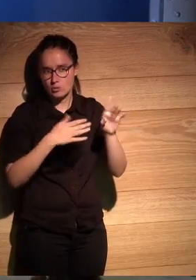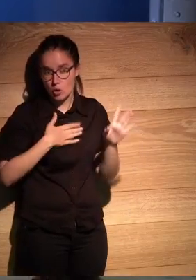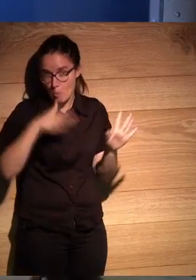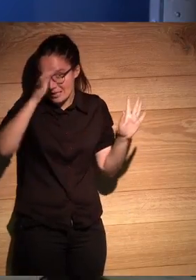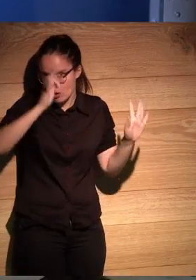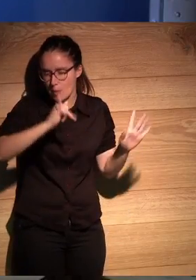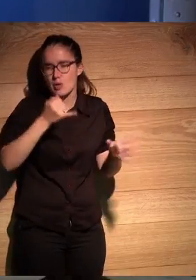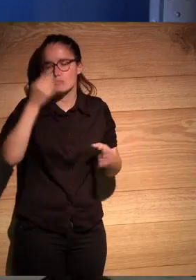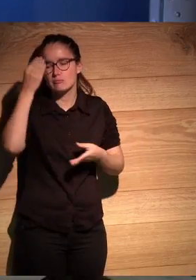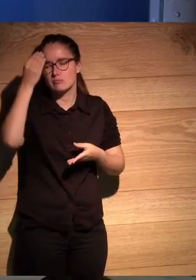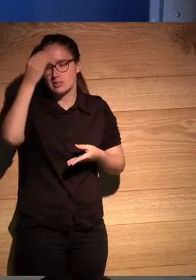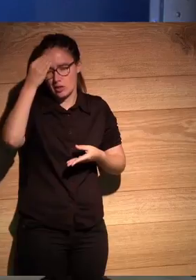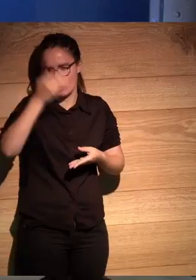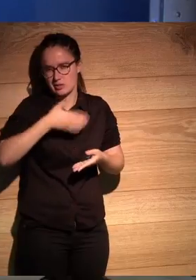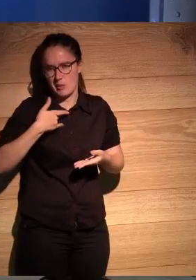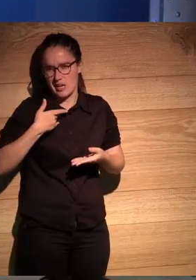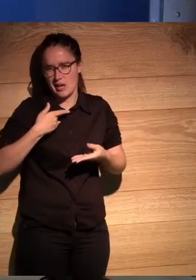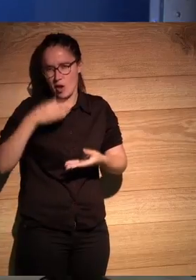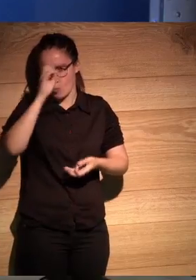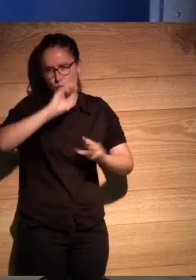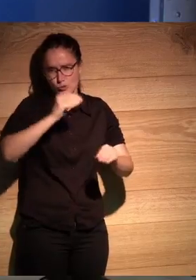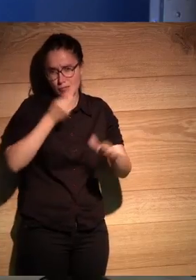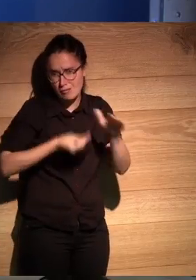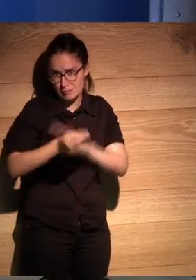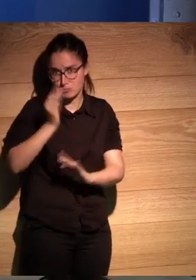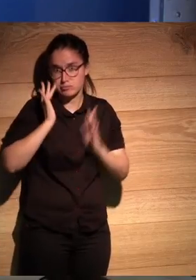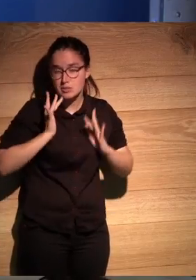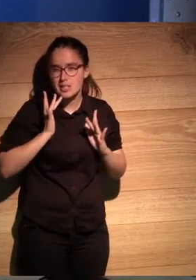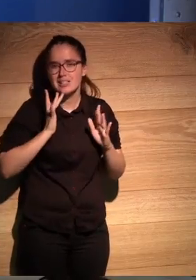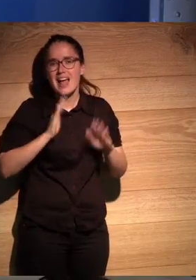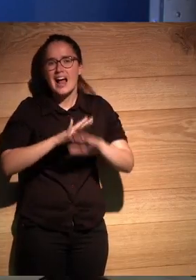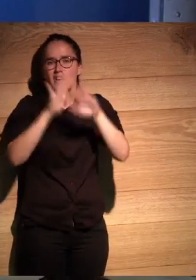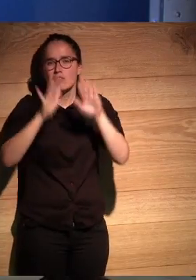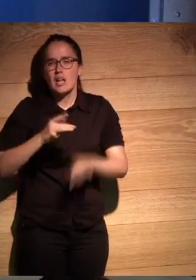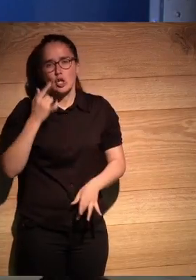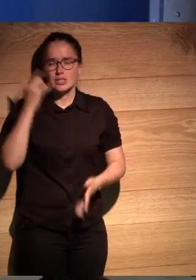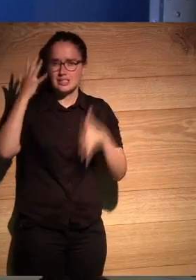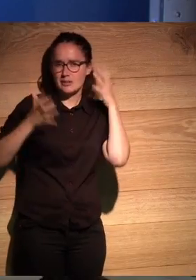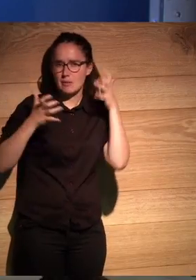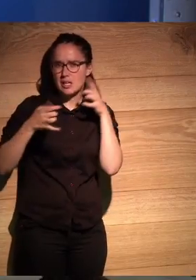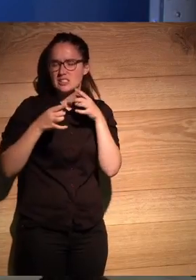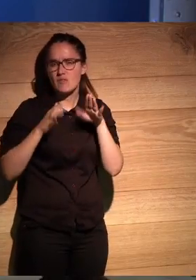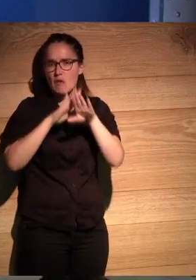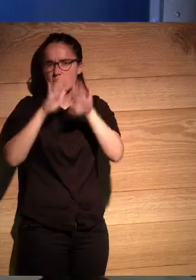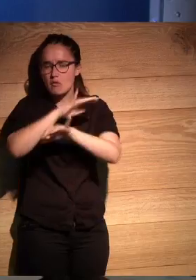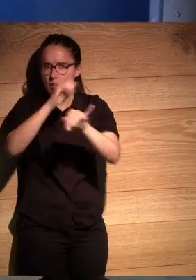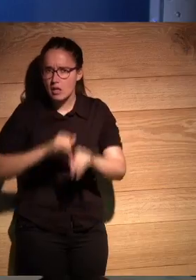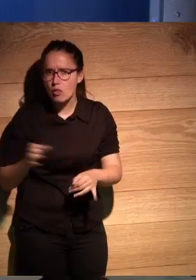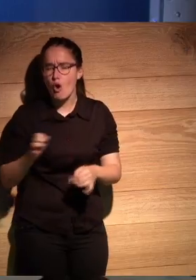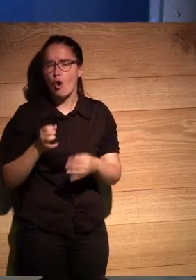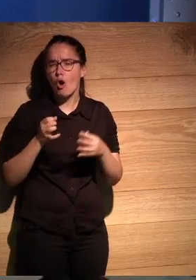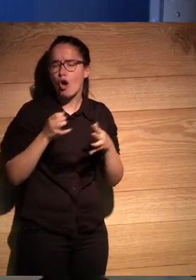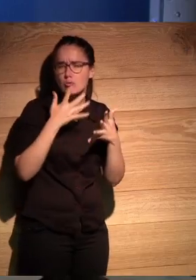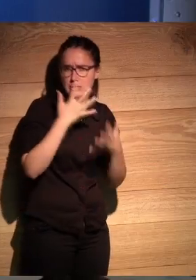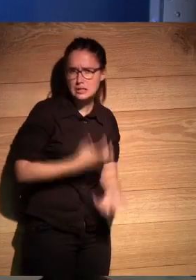tengo mi teoría pero me interesa la de una nativa es si el final de los detectives salvajes para ti es un final feliz o es un final